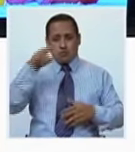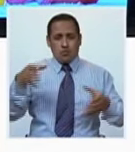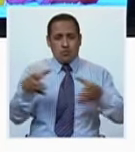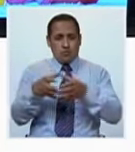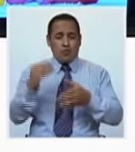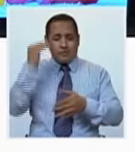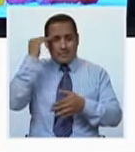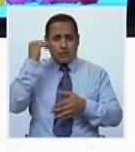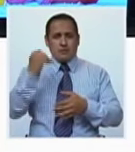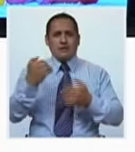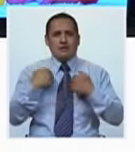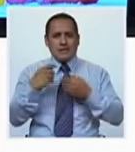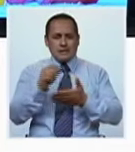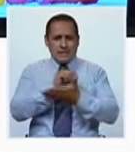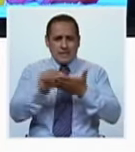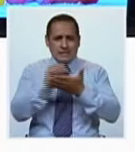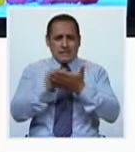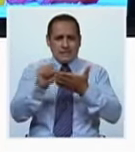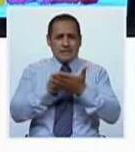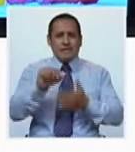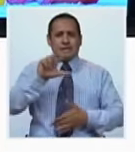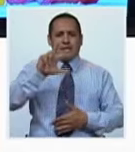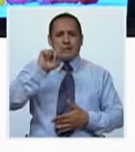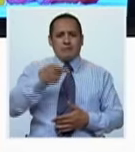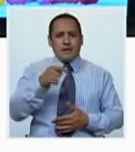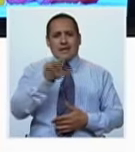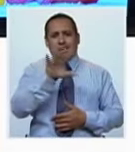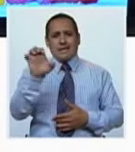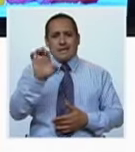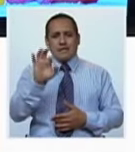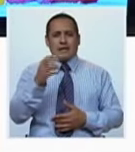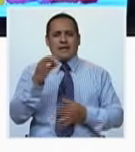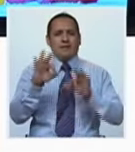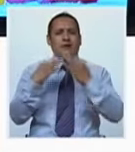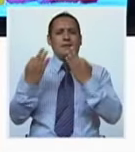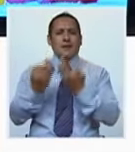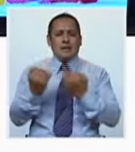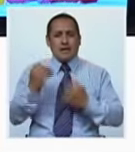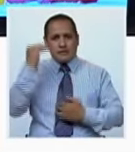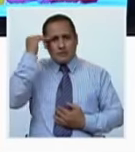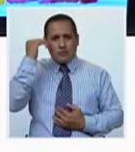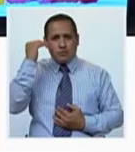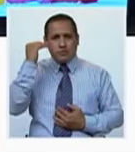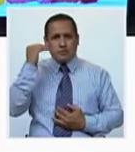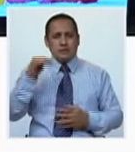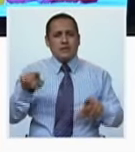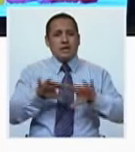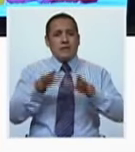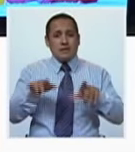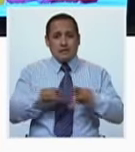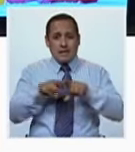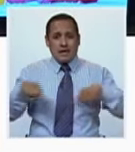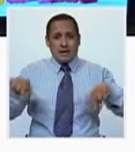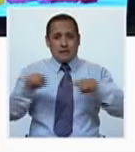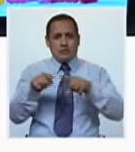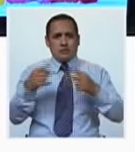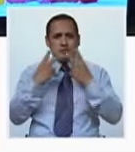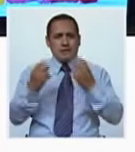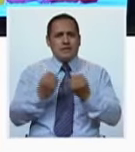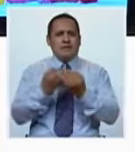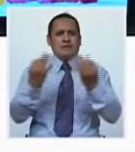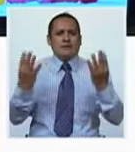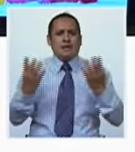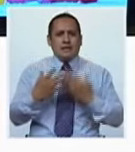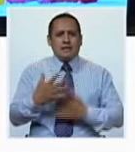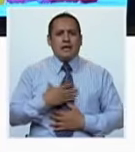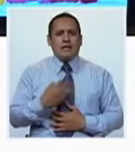de Síndrome de Down tiene inscritas 3.500 familias, un poquito más, pero alrededor de eso. Y de esos hay de todas